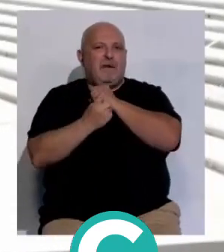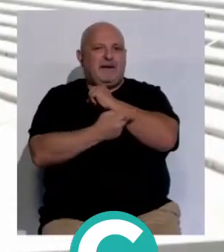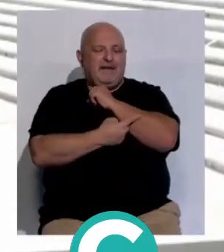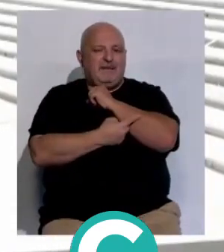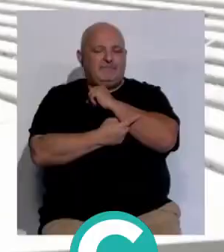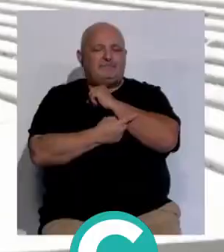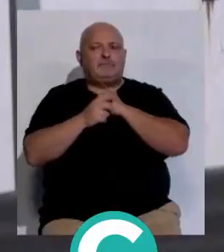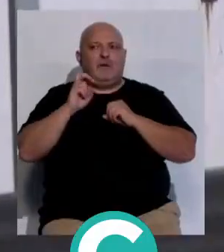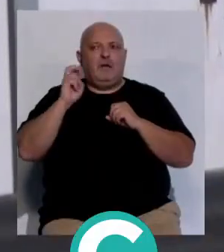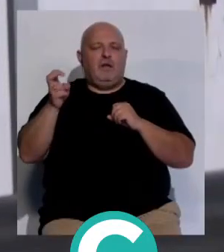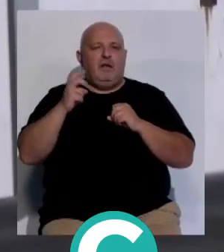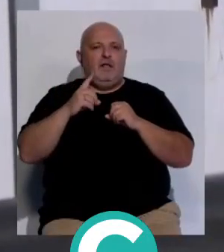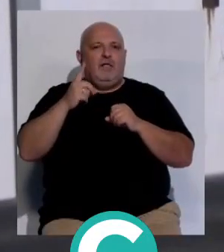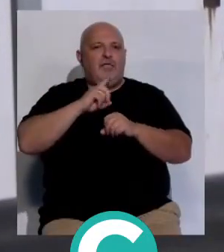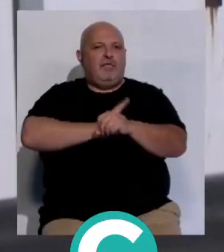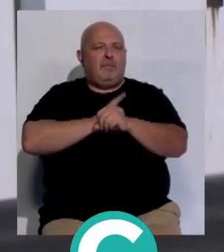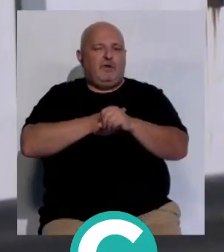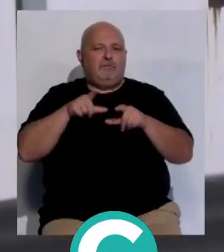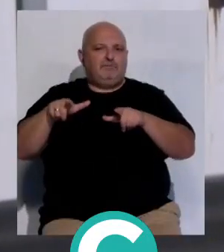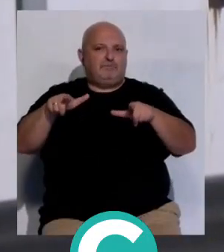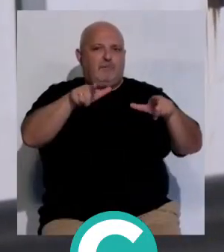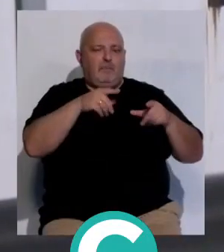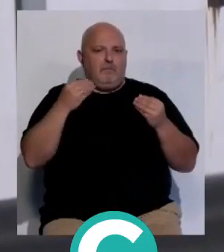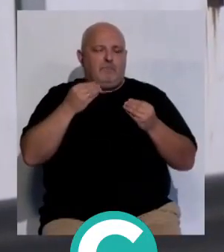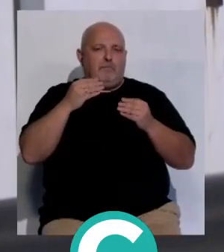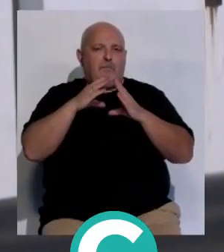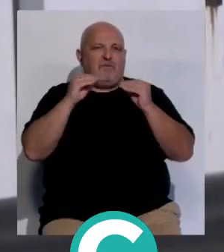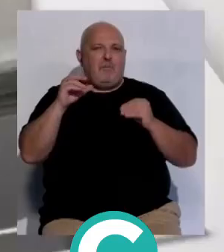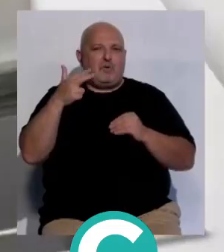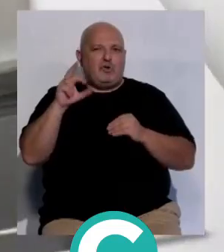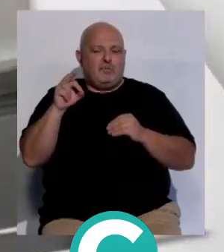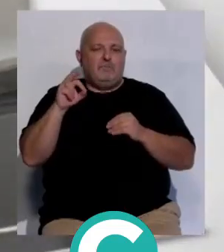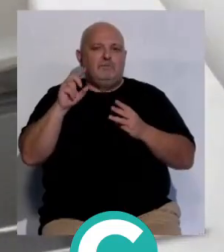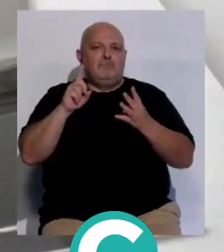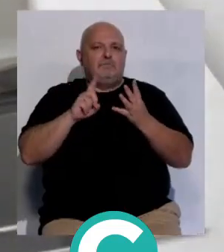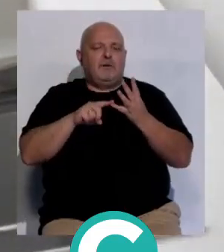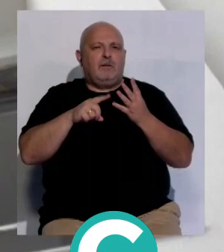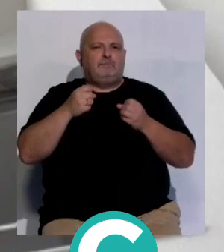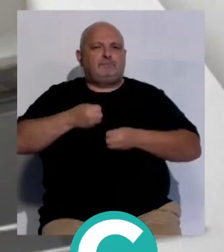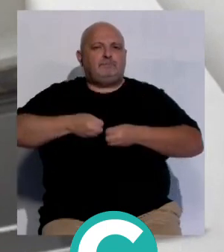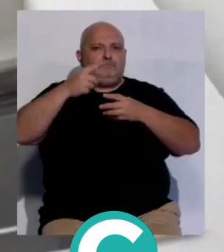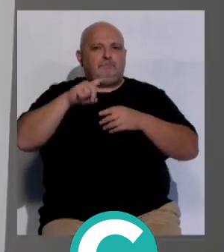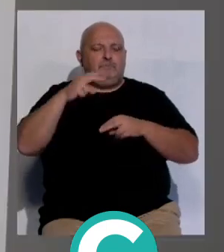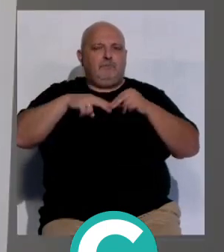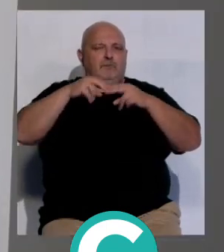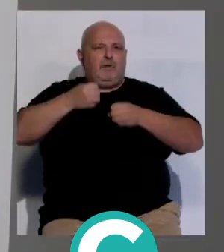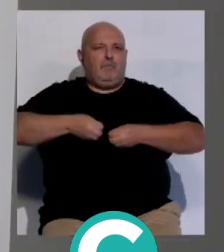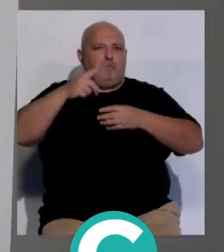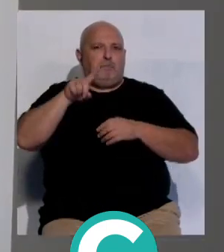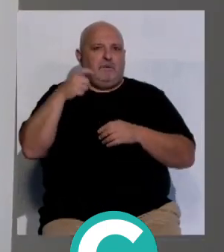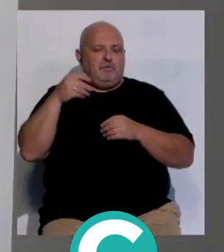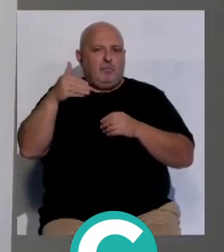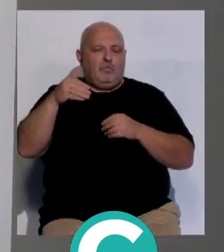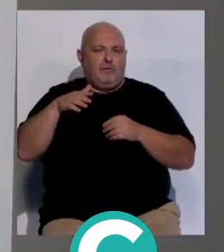la mejora de las instalaciones deportivas y el plan para edificar el nuevo pabellón portillo o las nuevas promociones de viviendas en el casco antiguo y